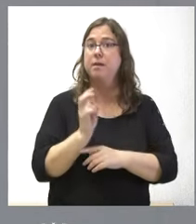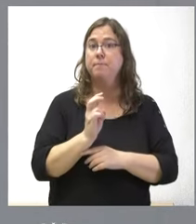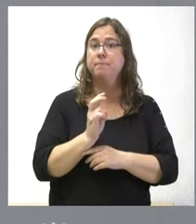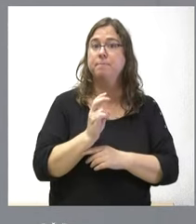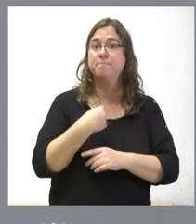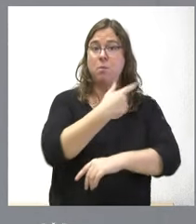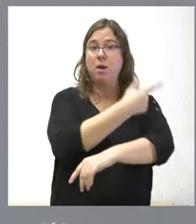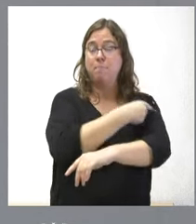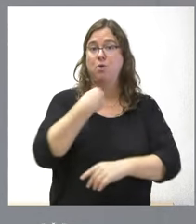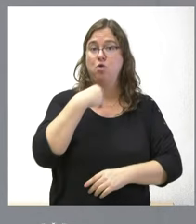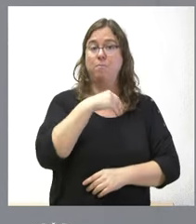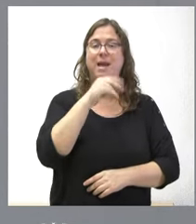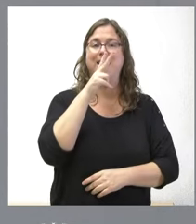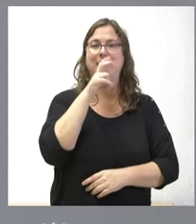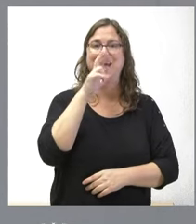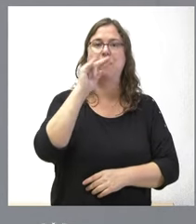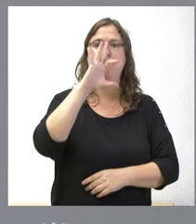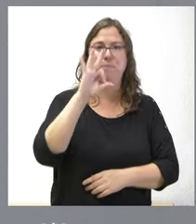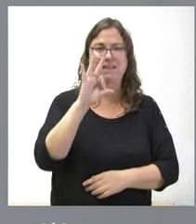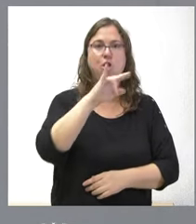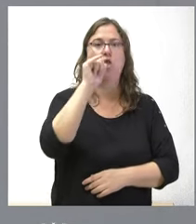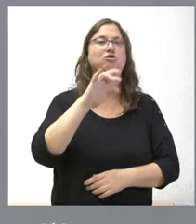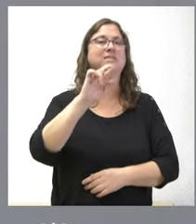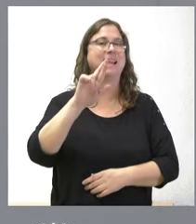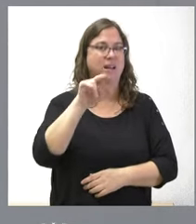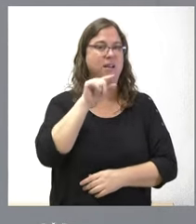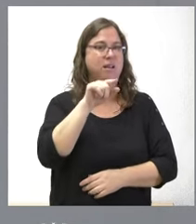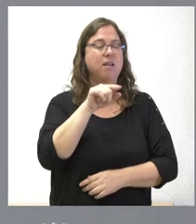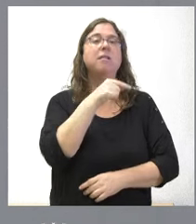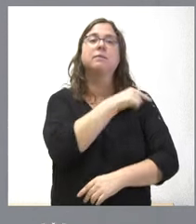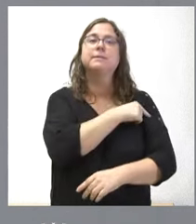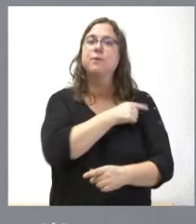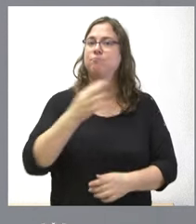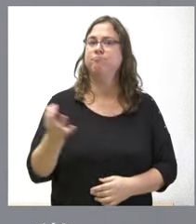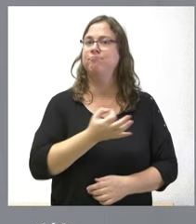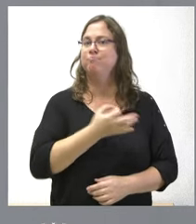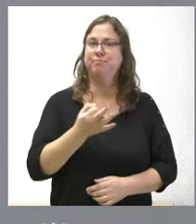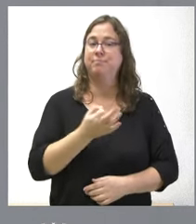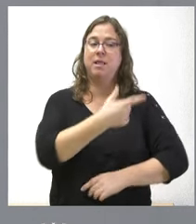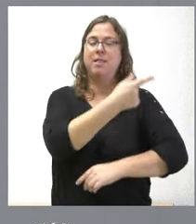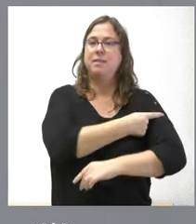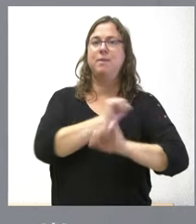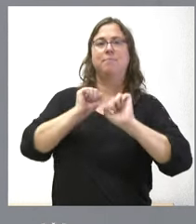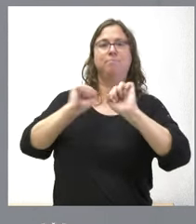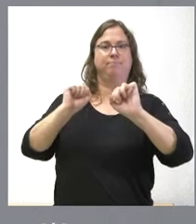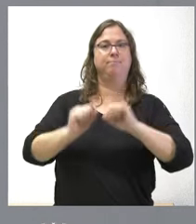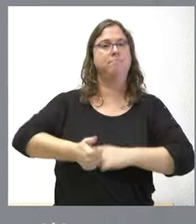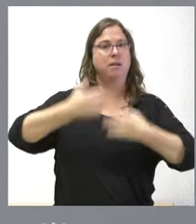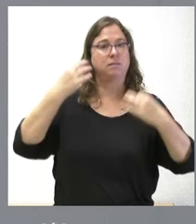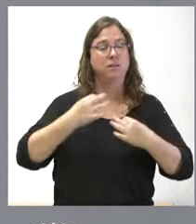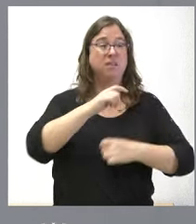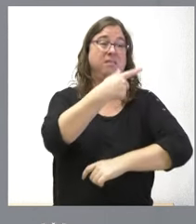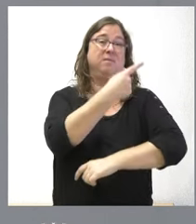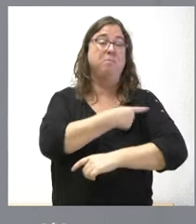la vacuna para el Herpes Zoster es una de las medidas más eficaces para prevenir esta enfermedad y las complicaciones,